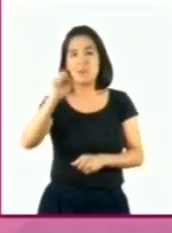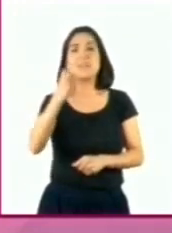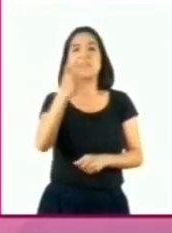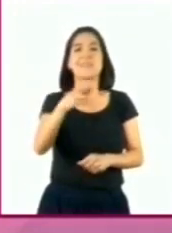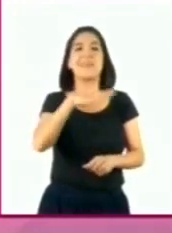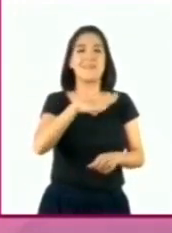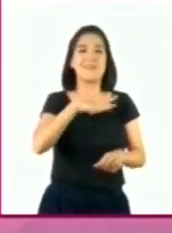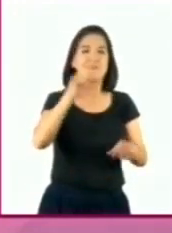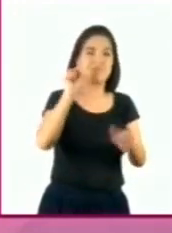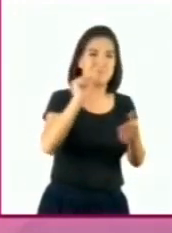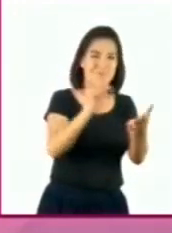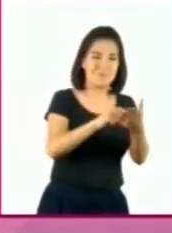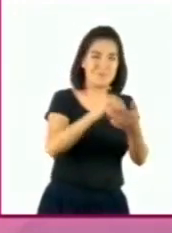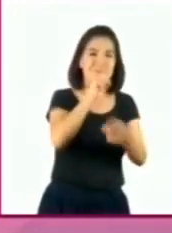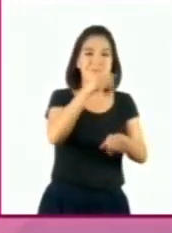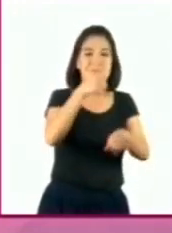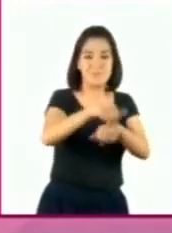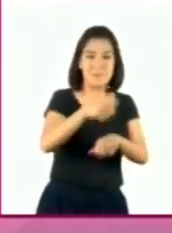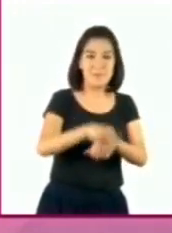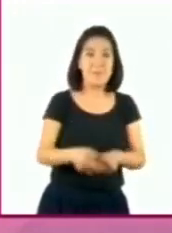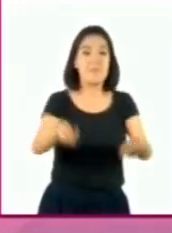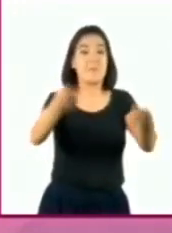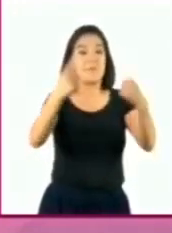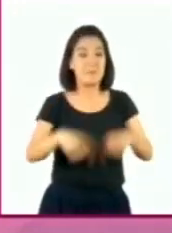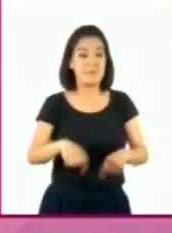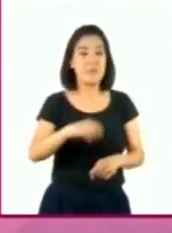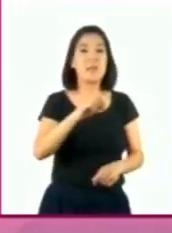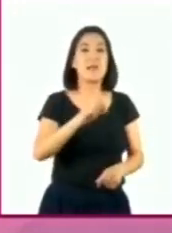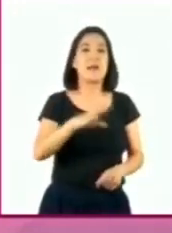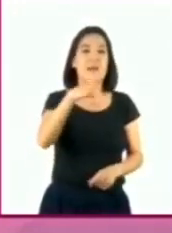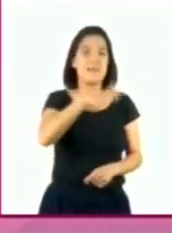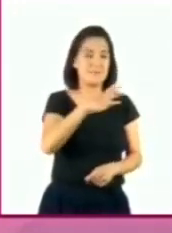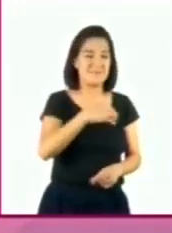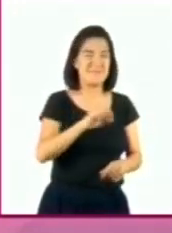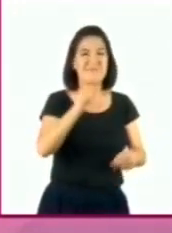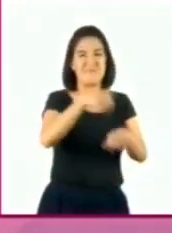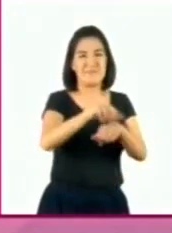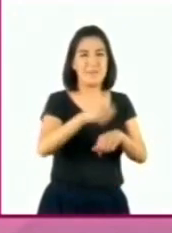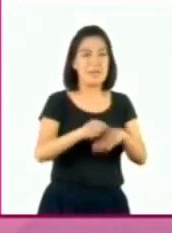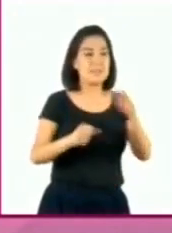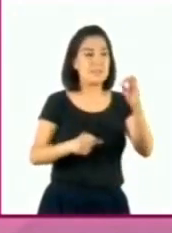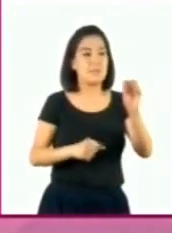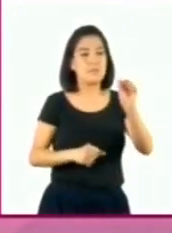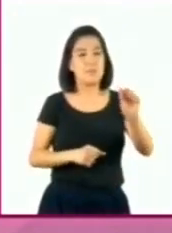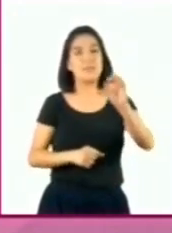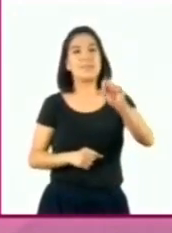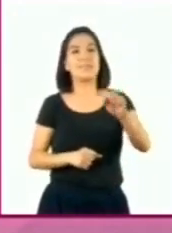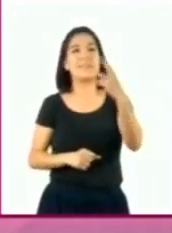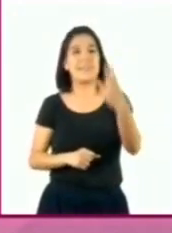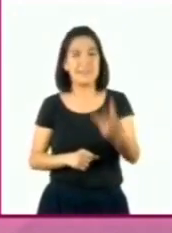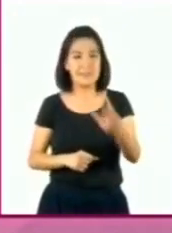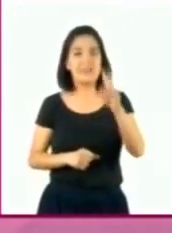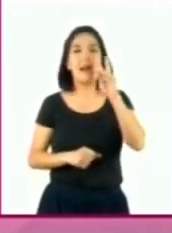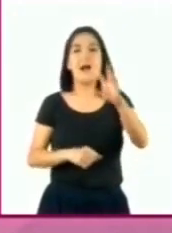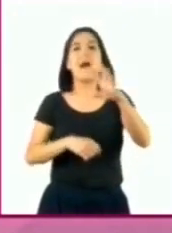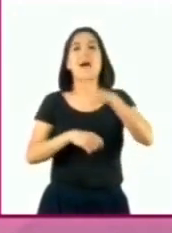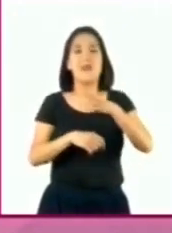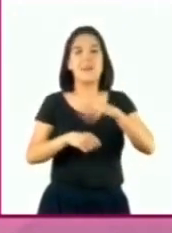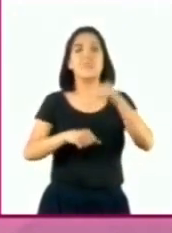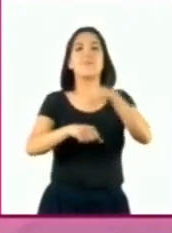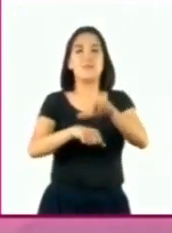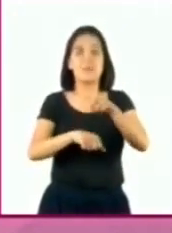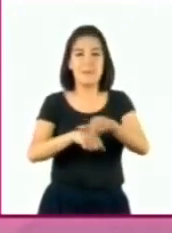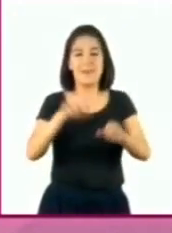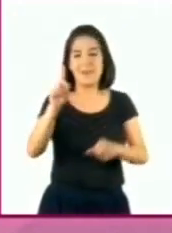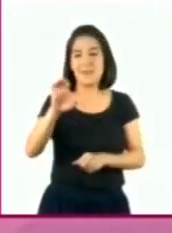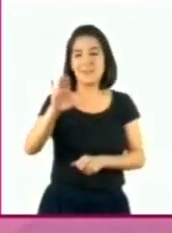la recta numérica. En el caso del número 63 centésimos, identificamos que es un número decimal del orden